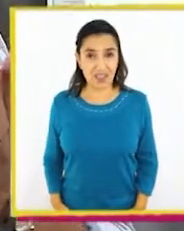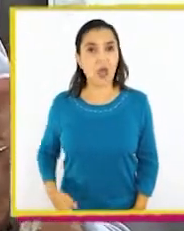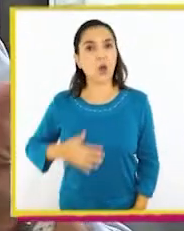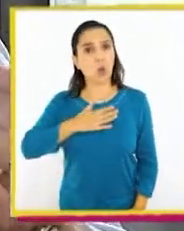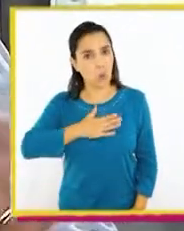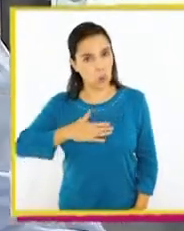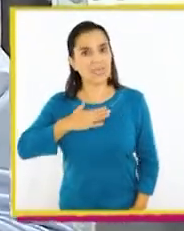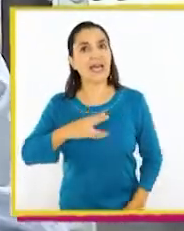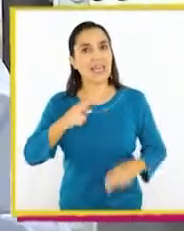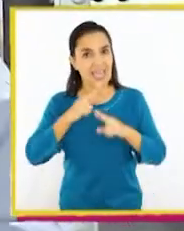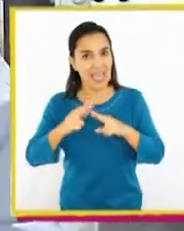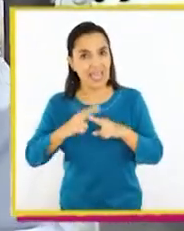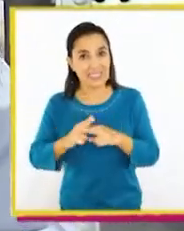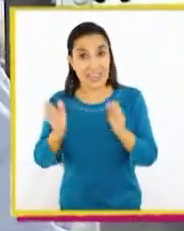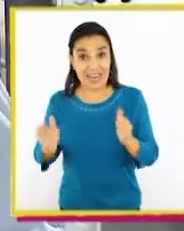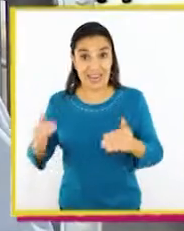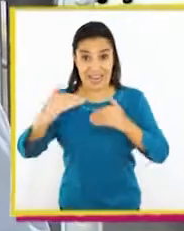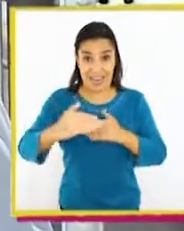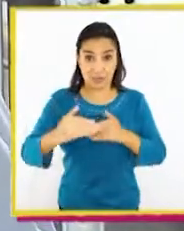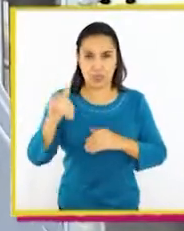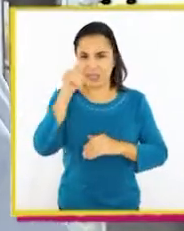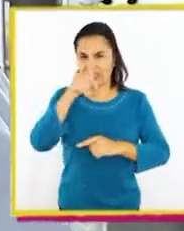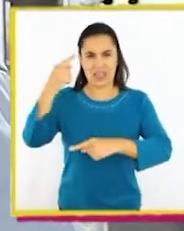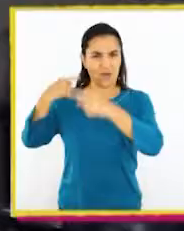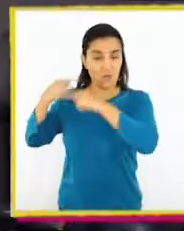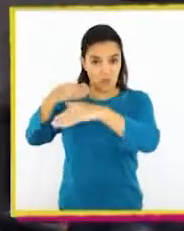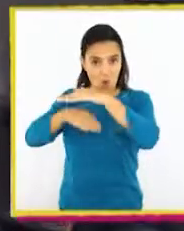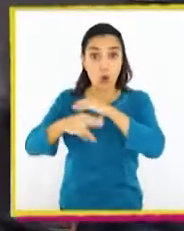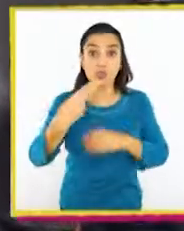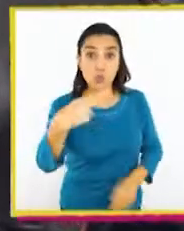¿Les gustaría hacer su propia cápsula del tiempo?